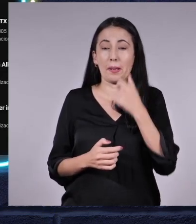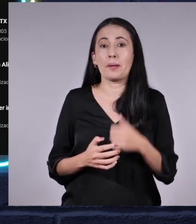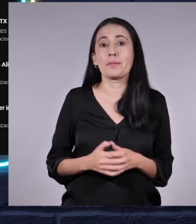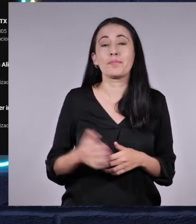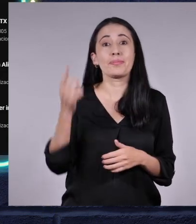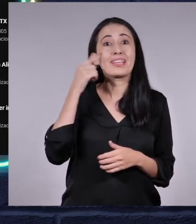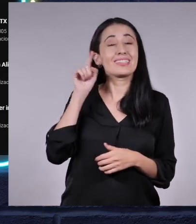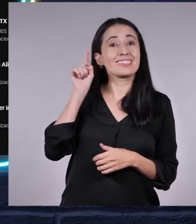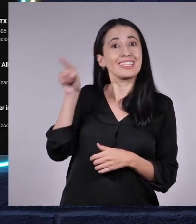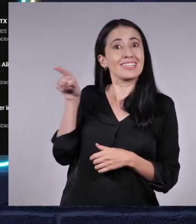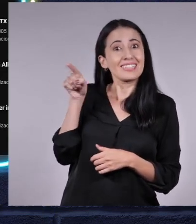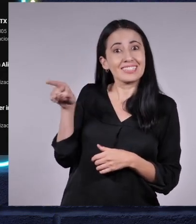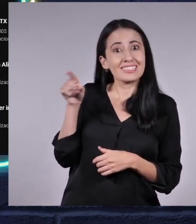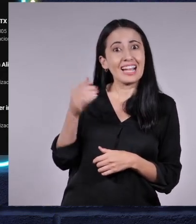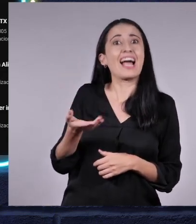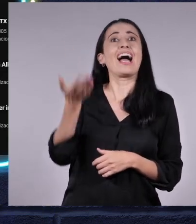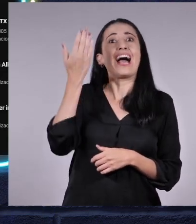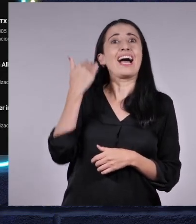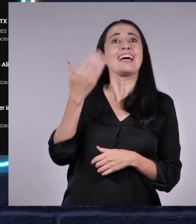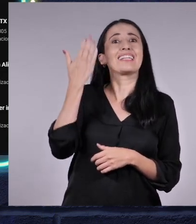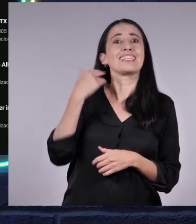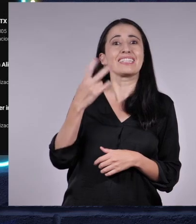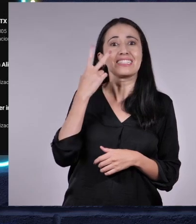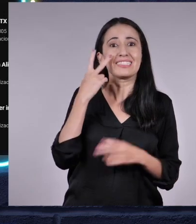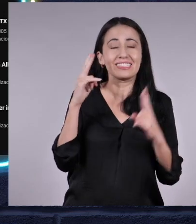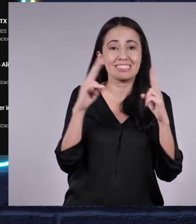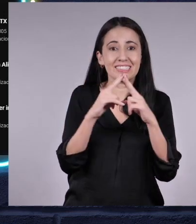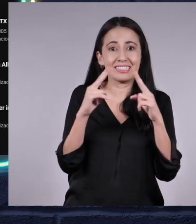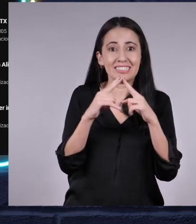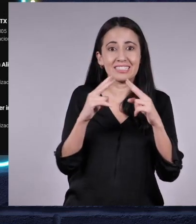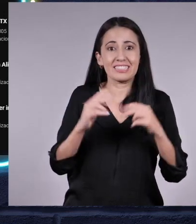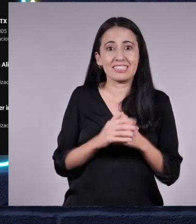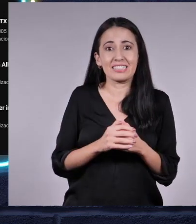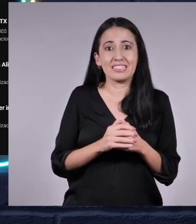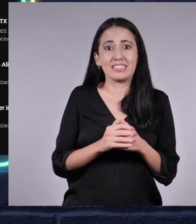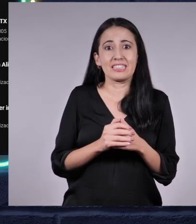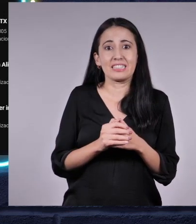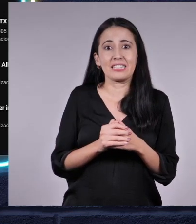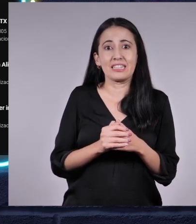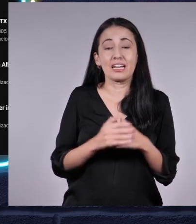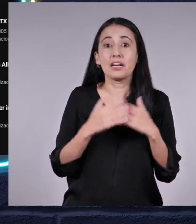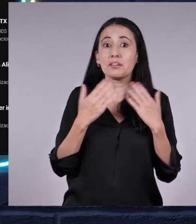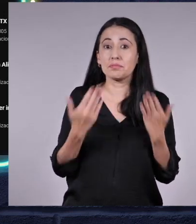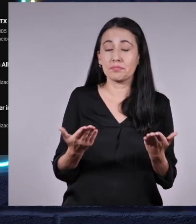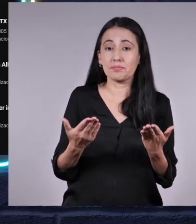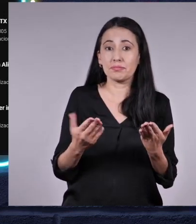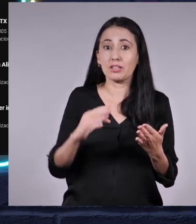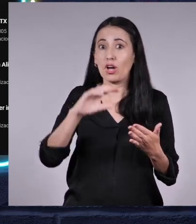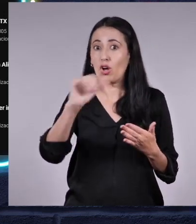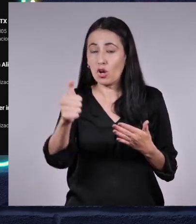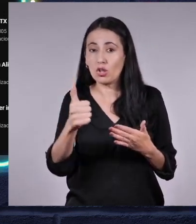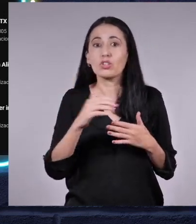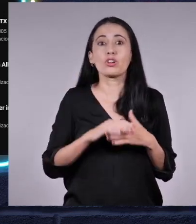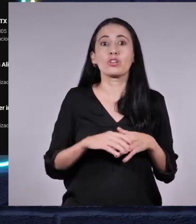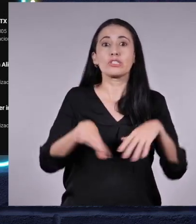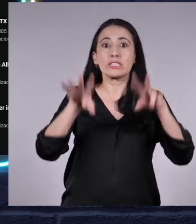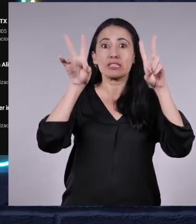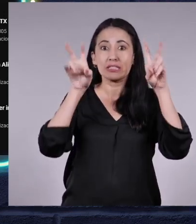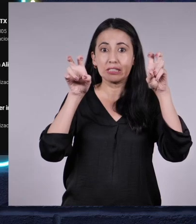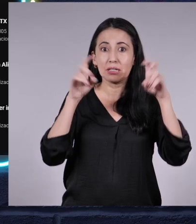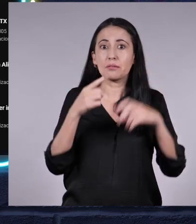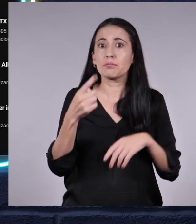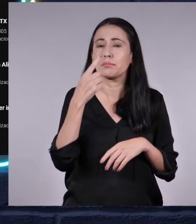Es ella. La que vimos hace un rato. Sustentófila. Y... También hay otros creadores de contenido.